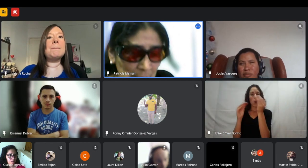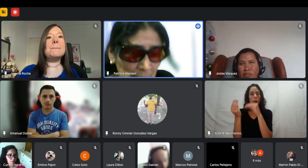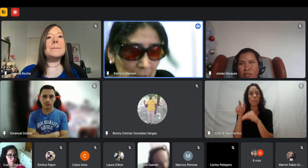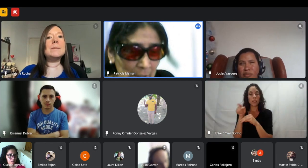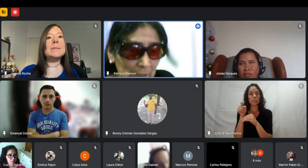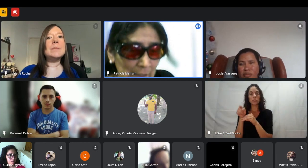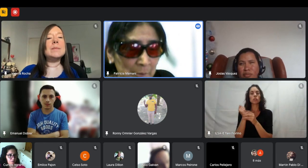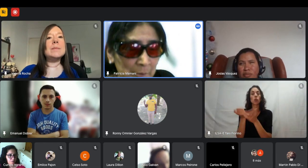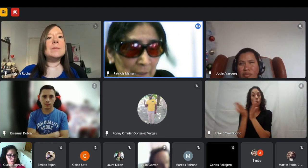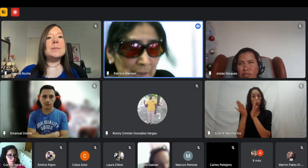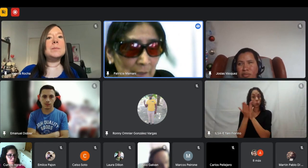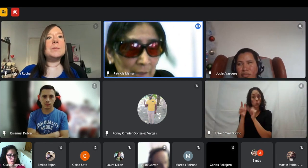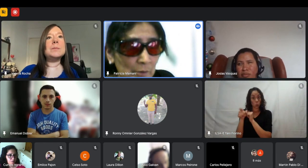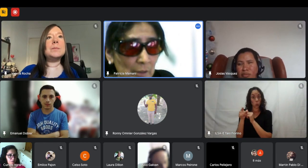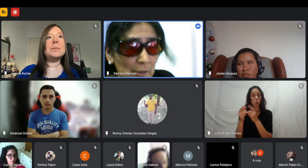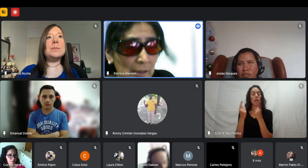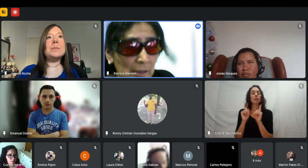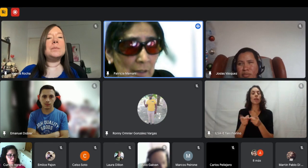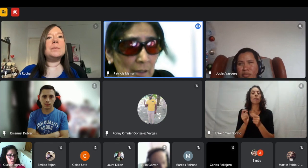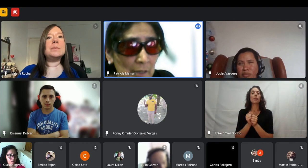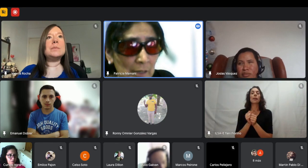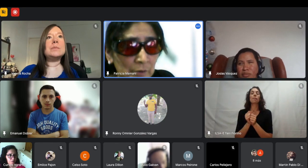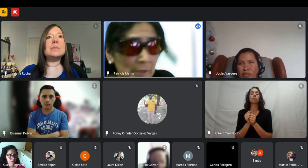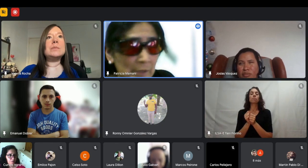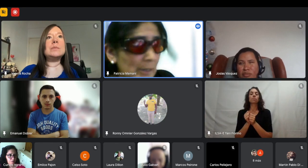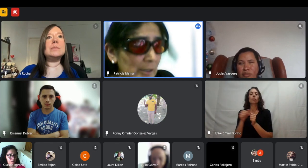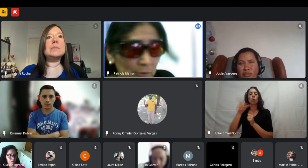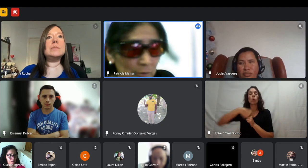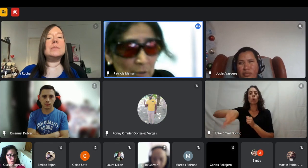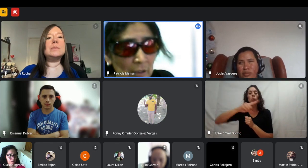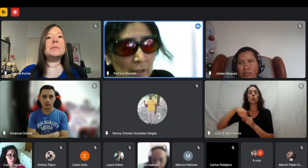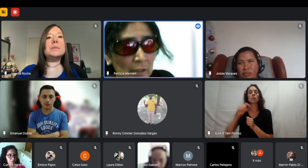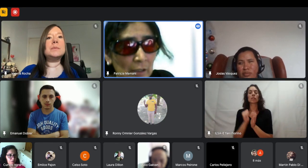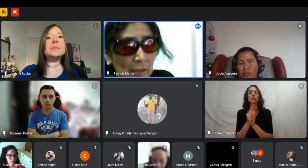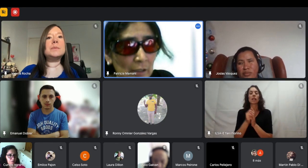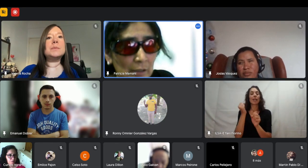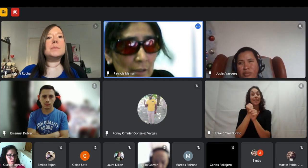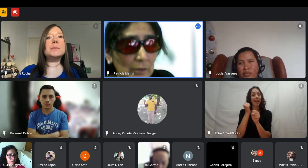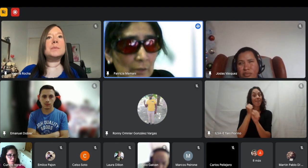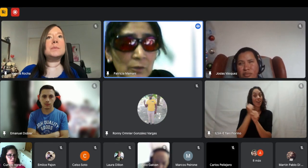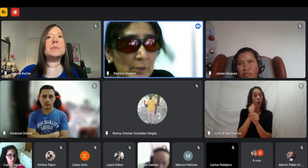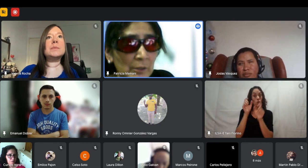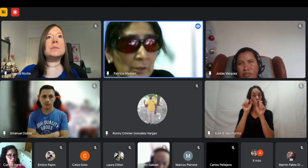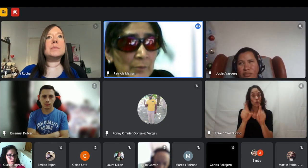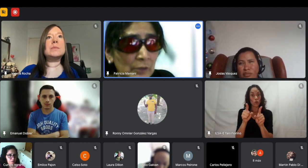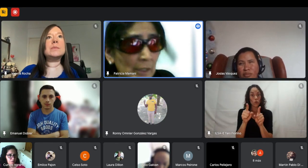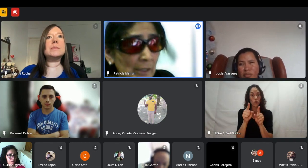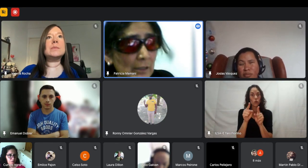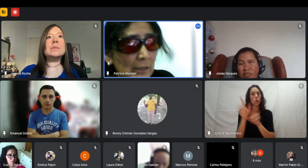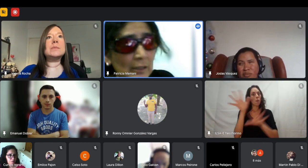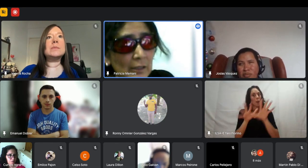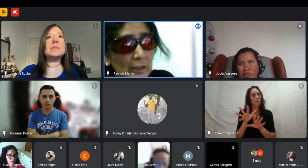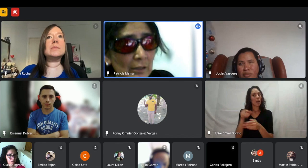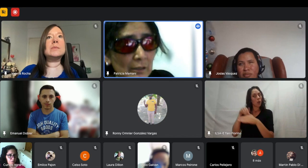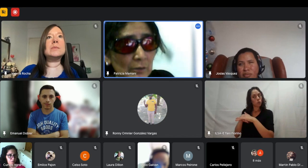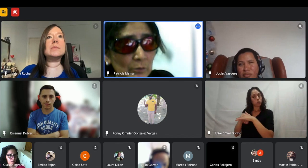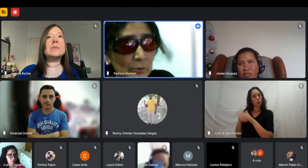tener preparado algunos trabajos donde puedan mostrar